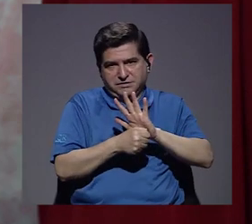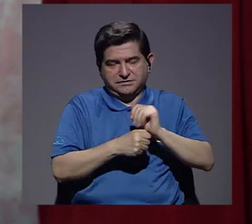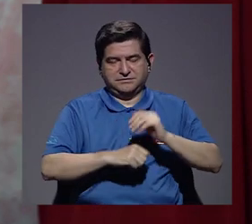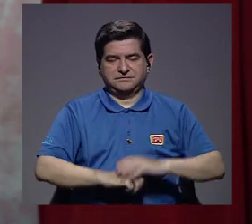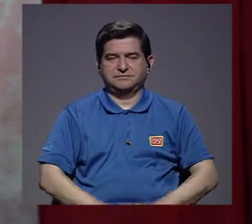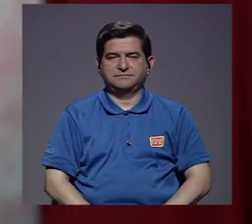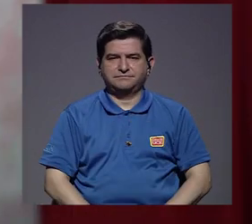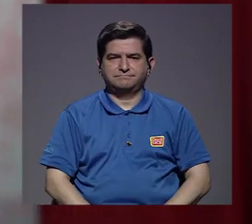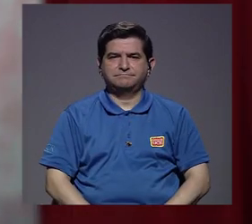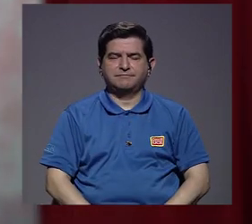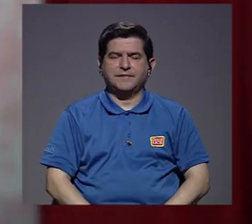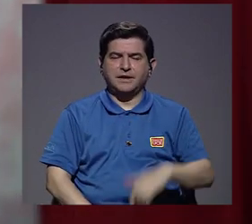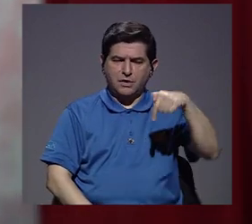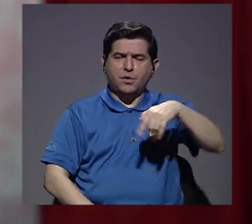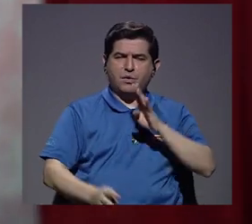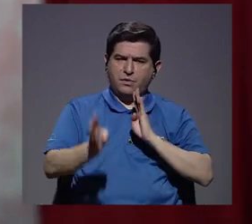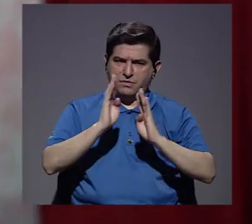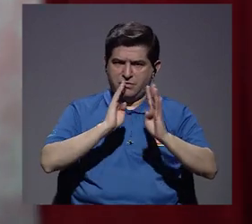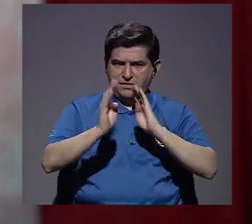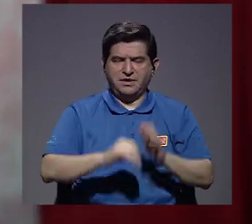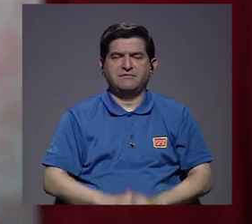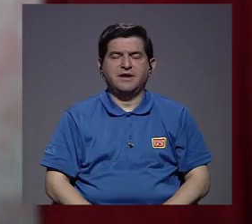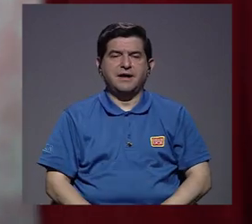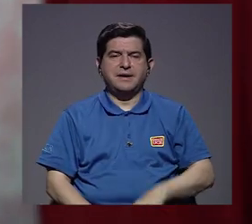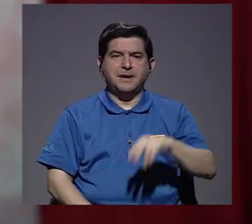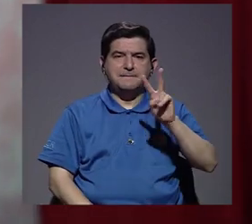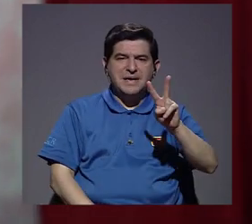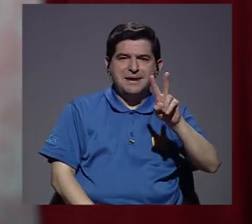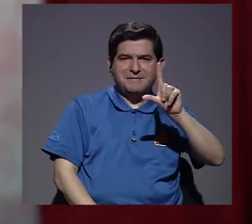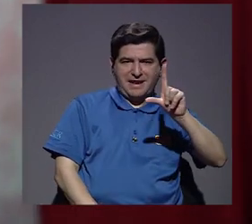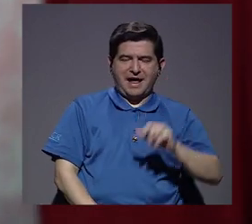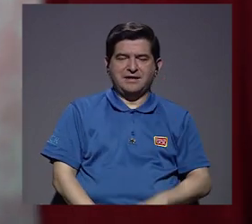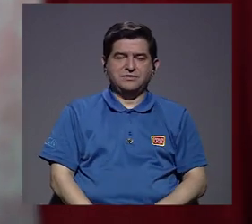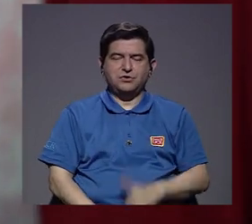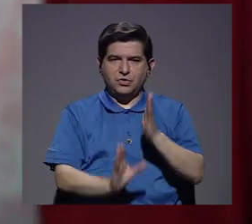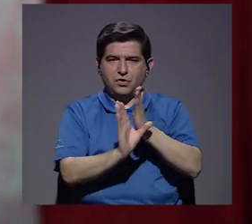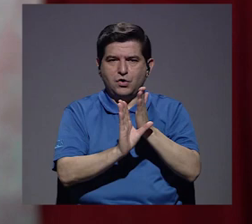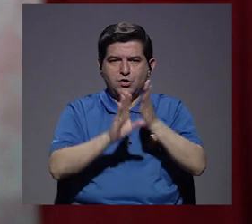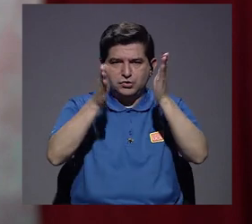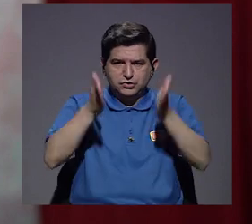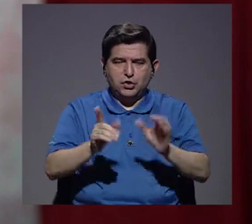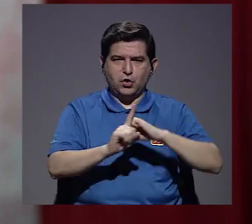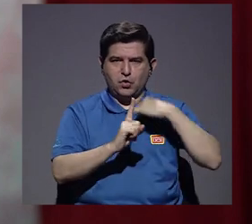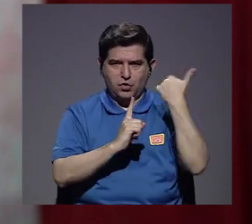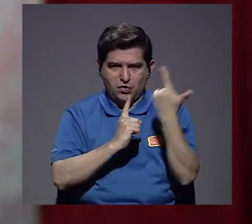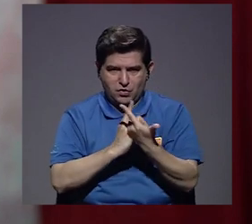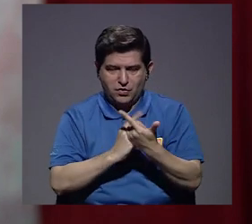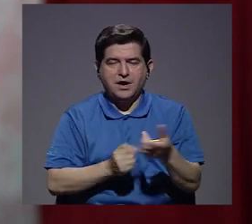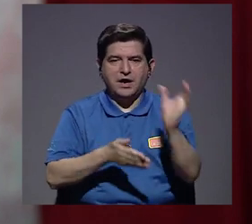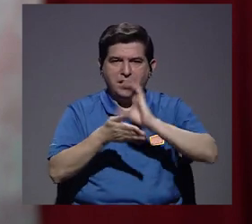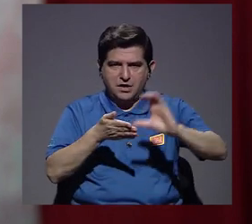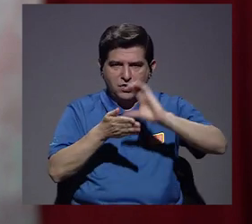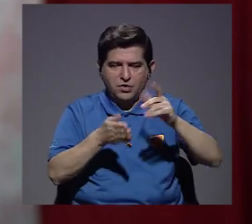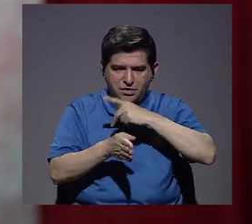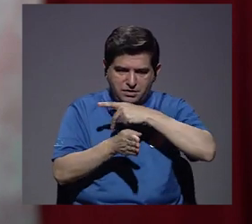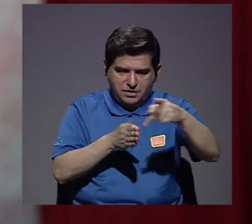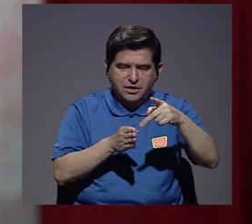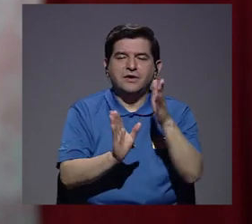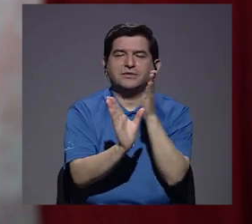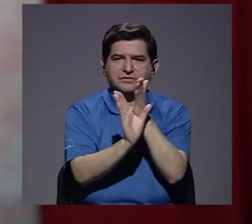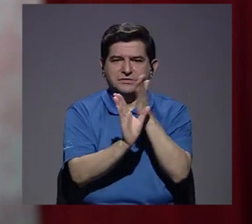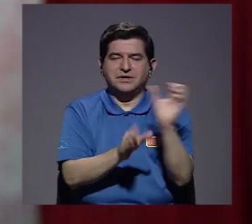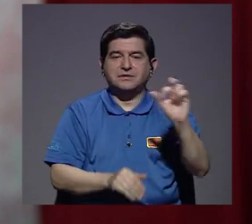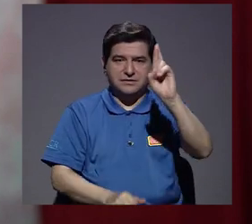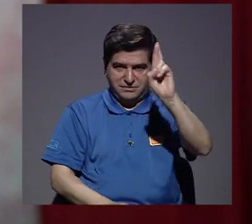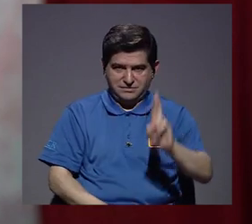el COVID-19. Para ello, vamos a conversar con Vilma Leandro. Ella es psicóloga social del Colegio de